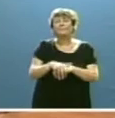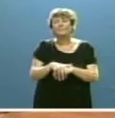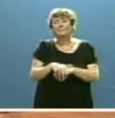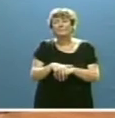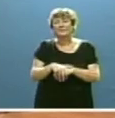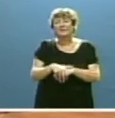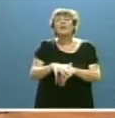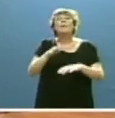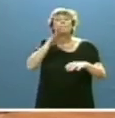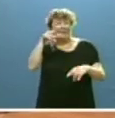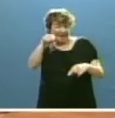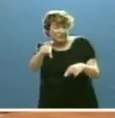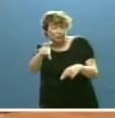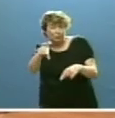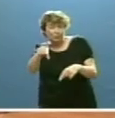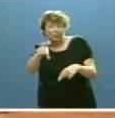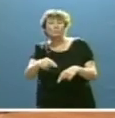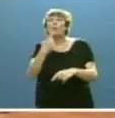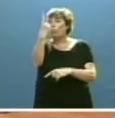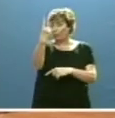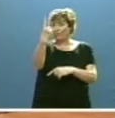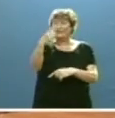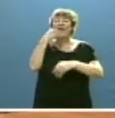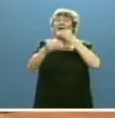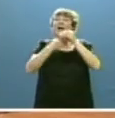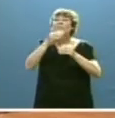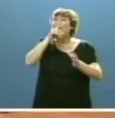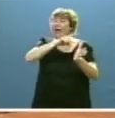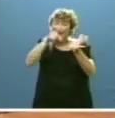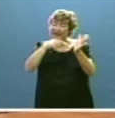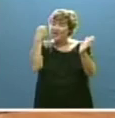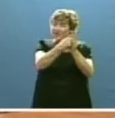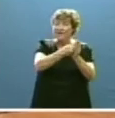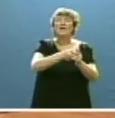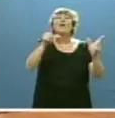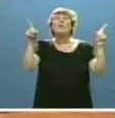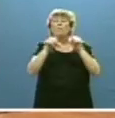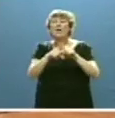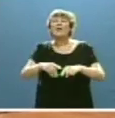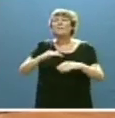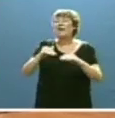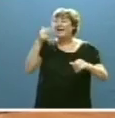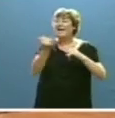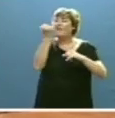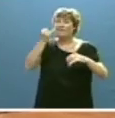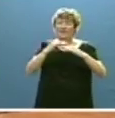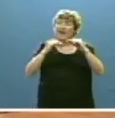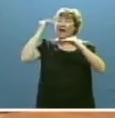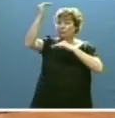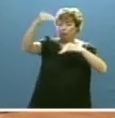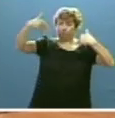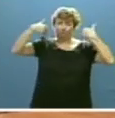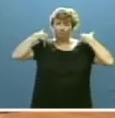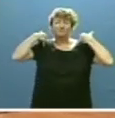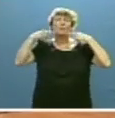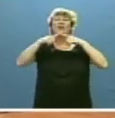A tal fin, uno, regularemos por ley el ejercicio del alto cargo de la Administración autonómica, incluyendo